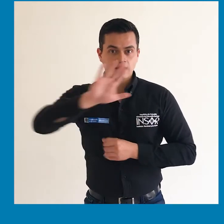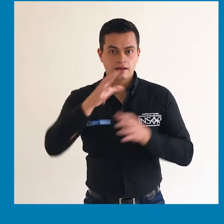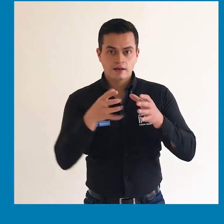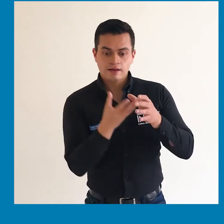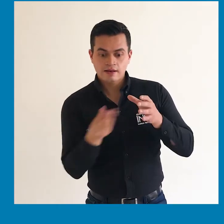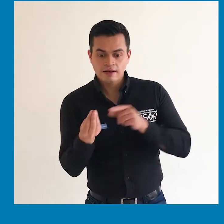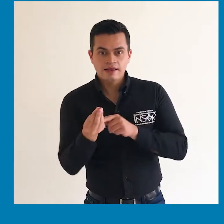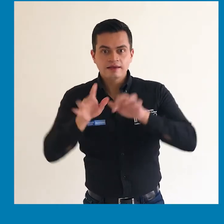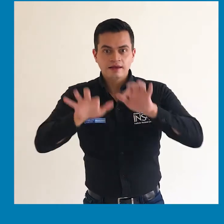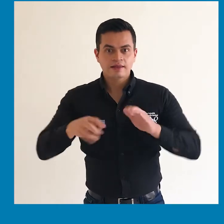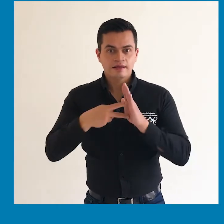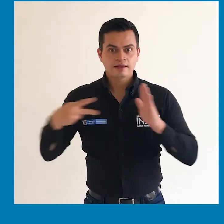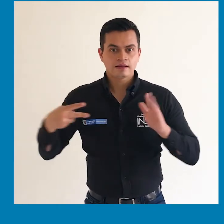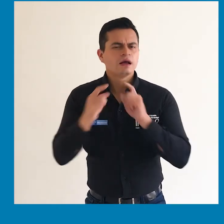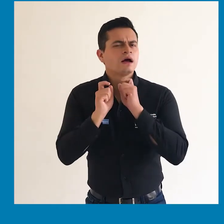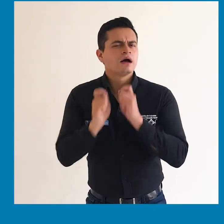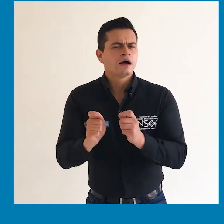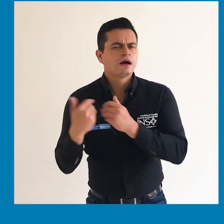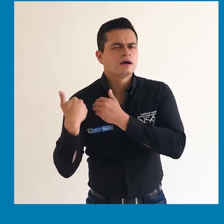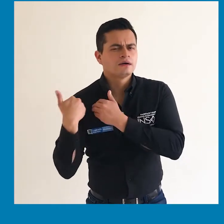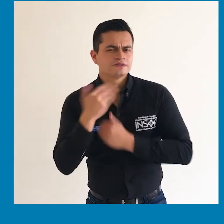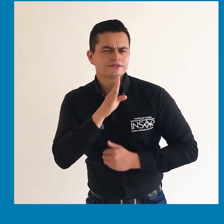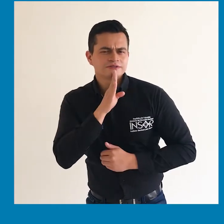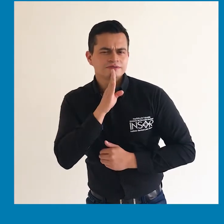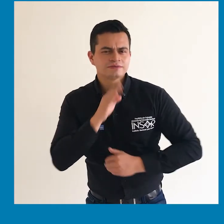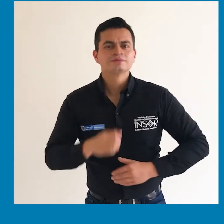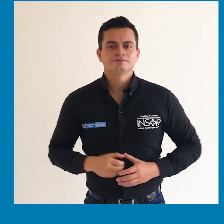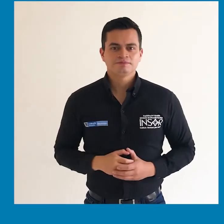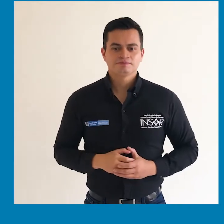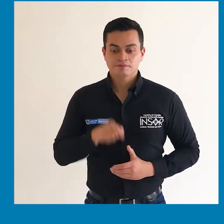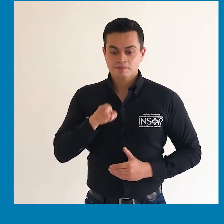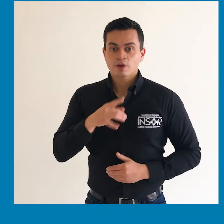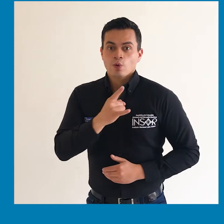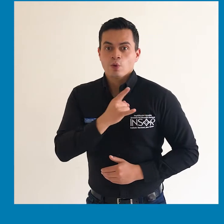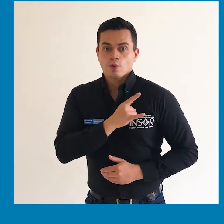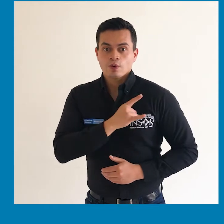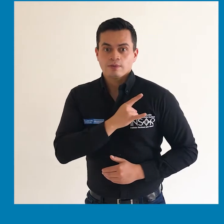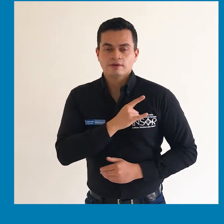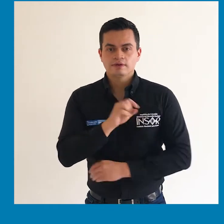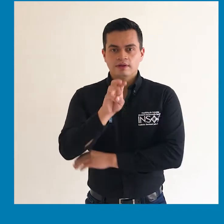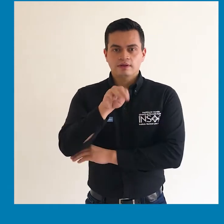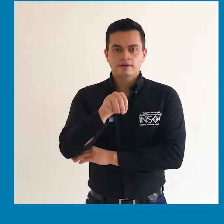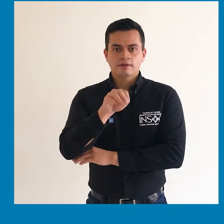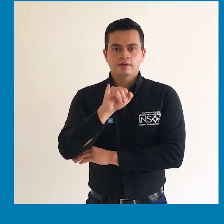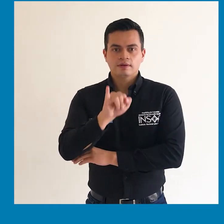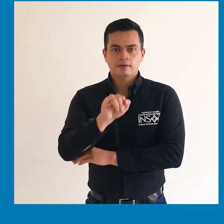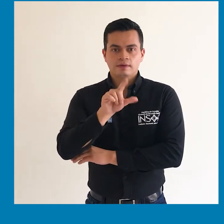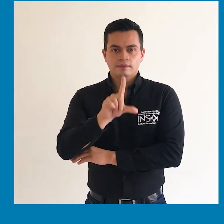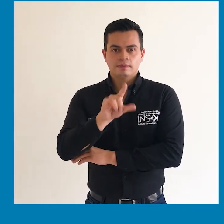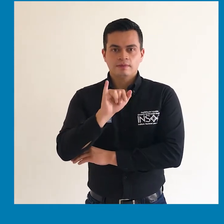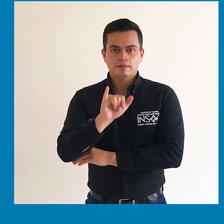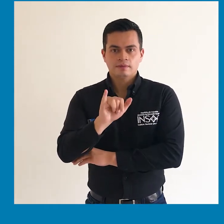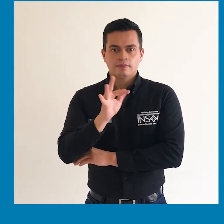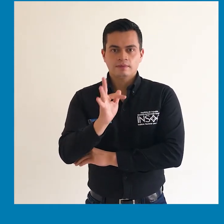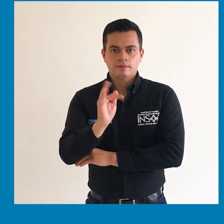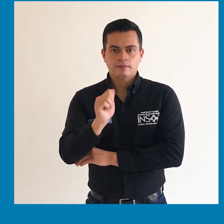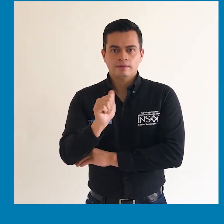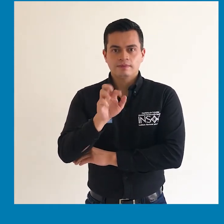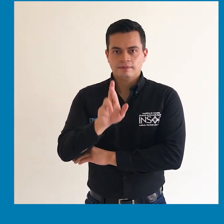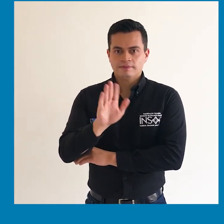La Secretaría Técnica del Mecanismo Independiente Nacional será ejercida por la Universidad Militar Nueva Granada.